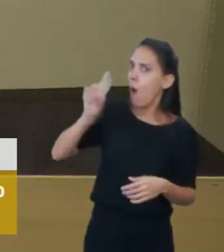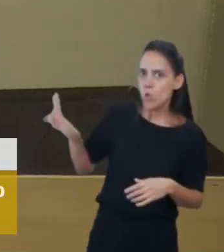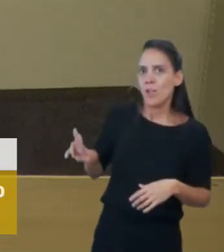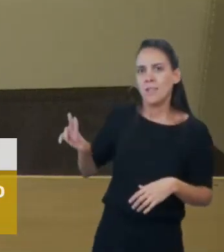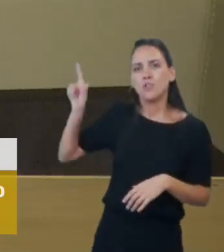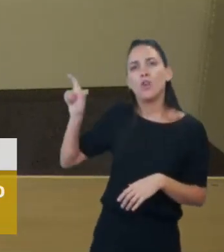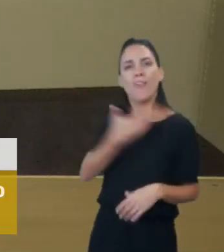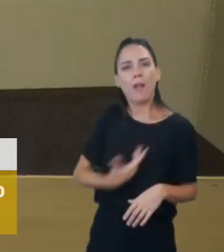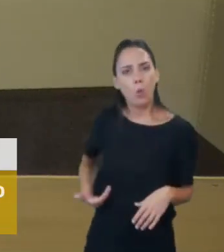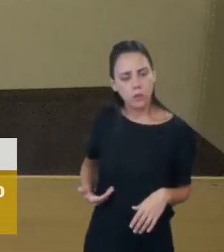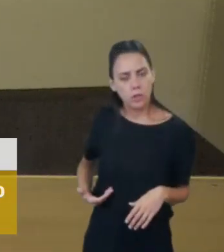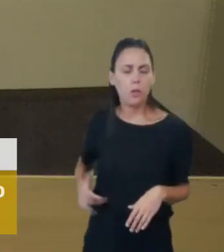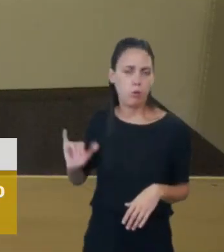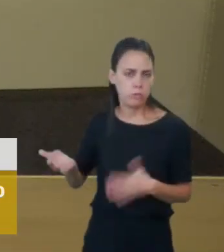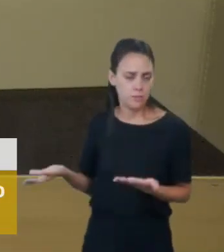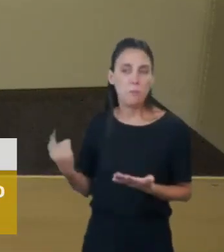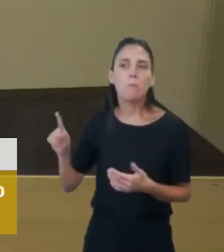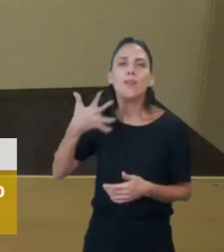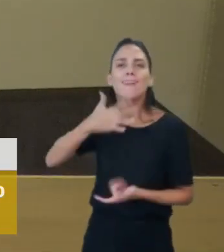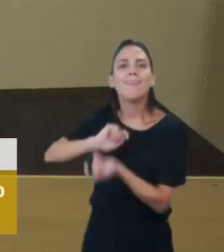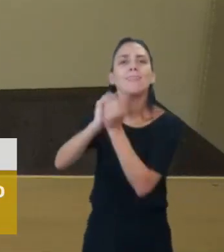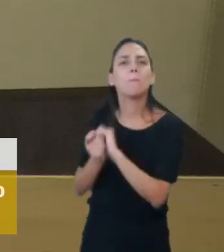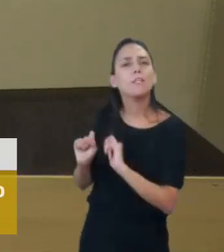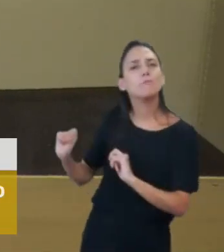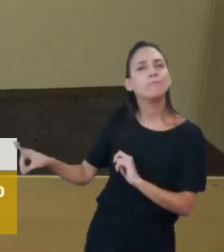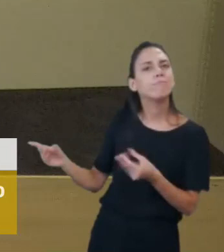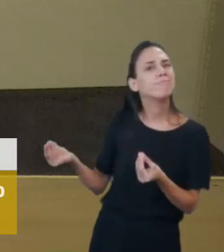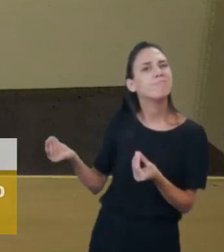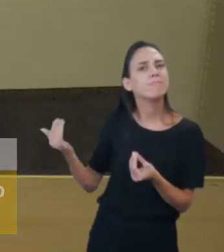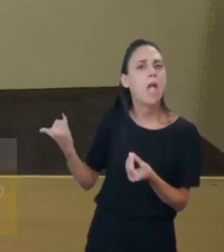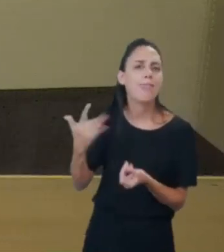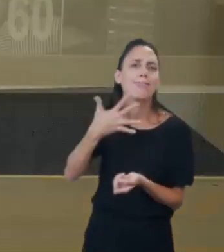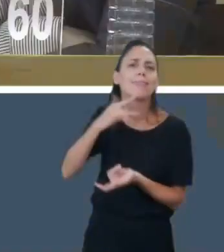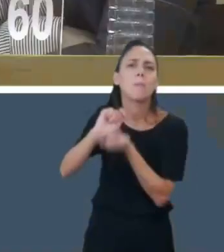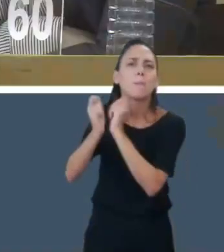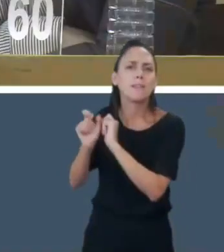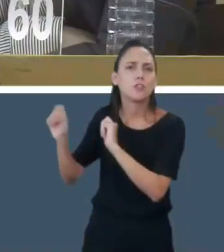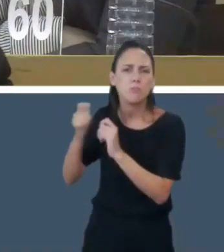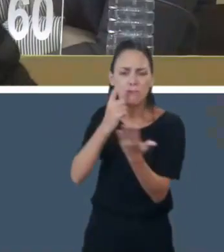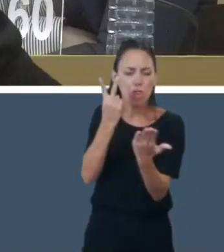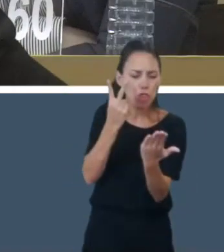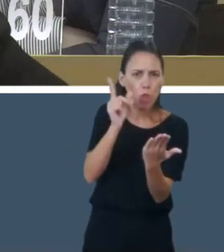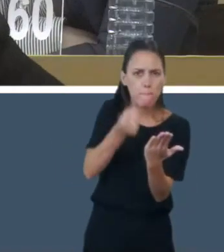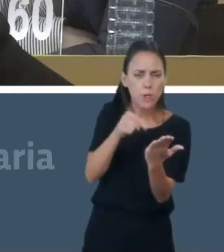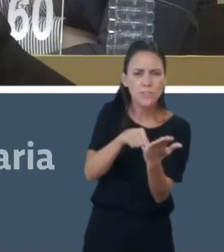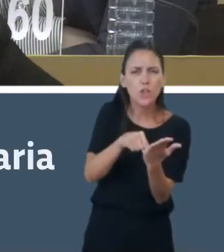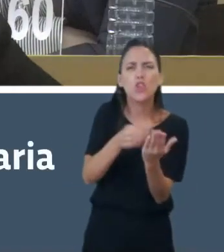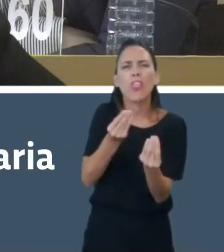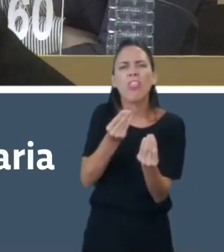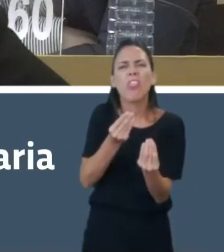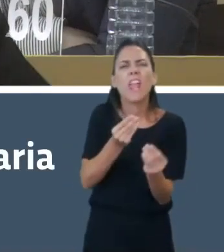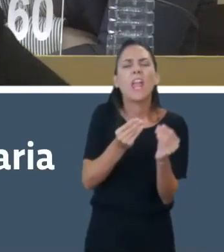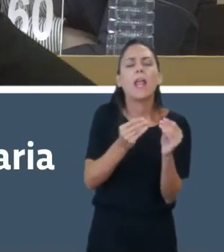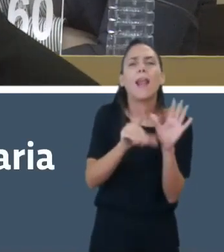porque de la propia interpretación podría haber una interpretación de que el 2% de la ley 10.098 esté vigente. Pero,